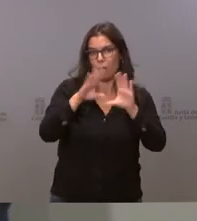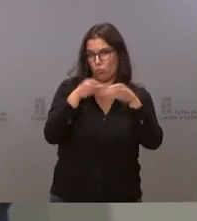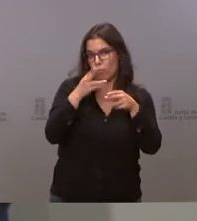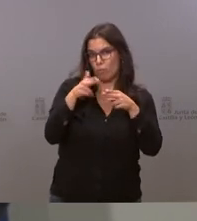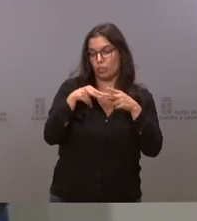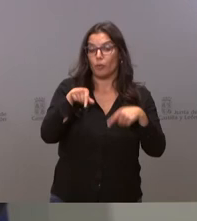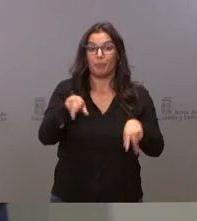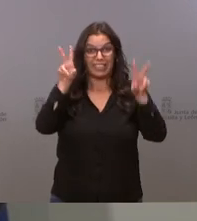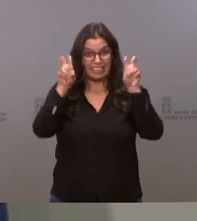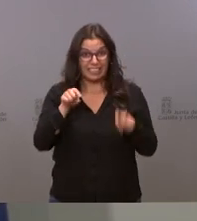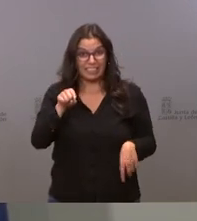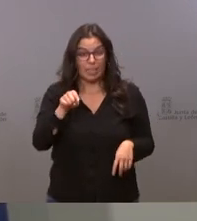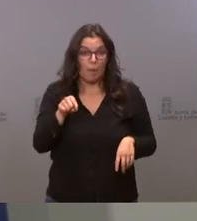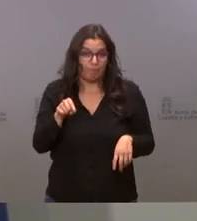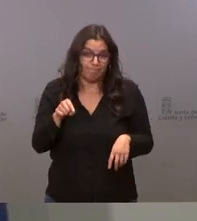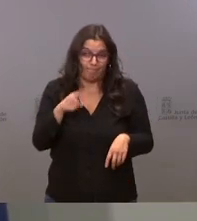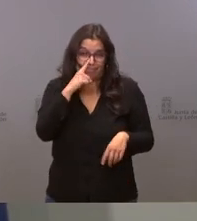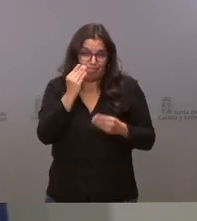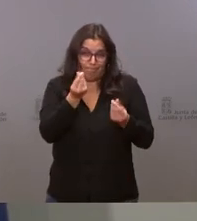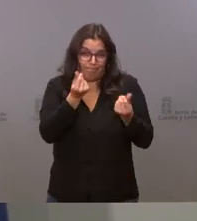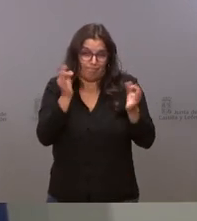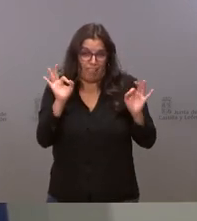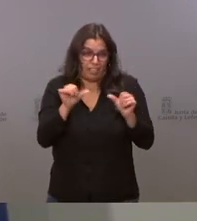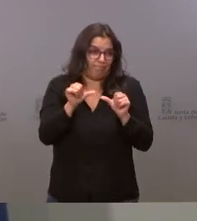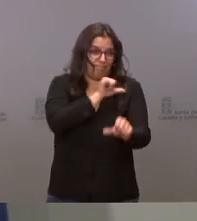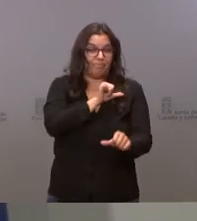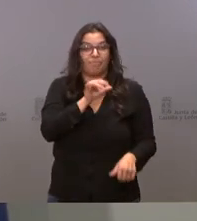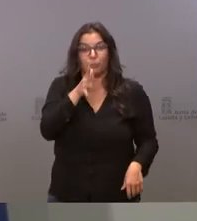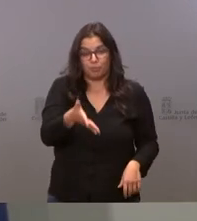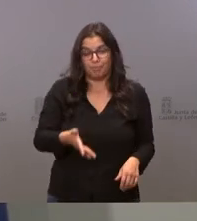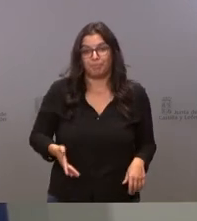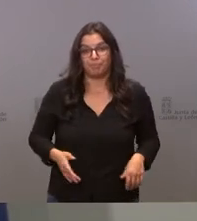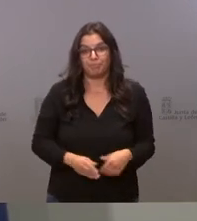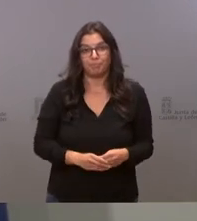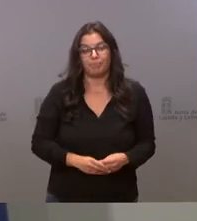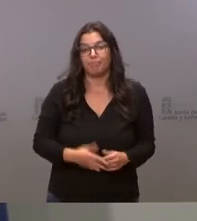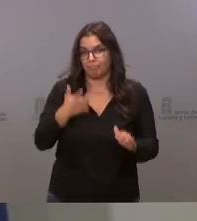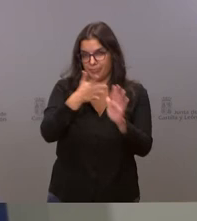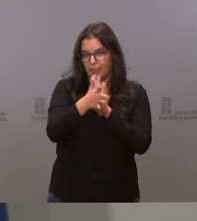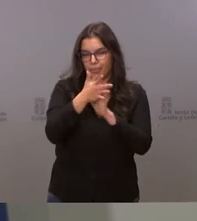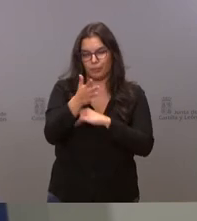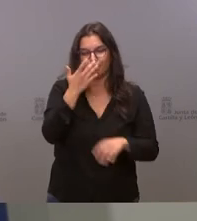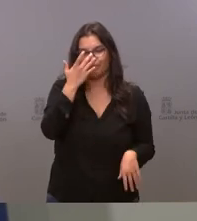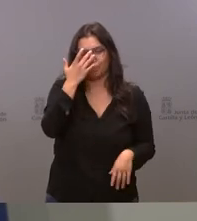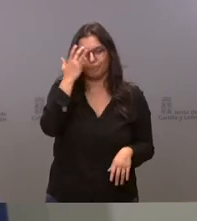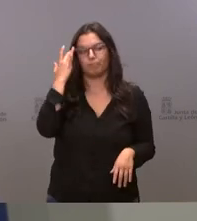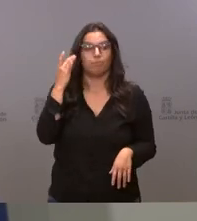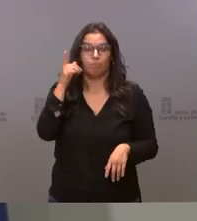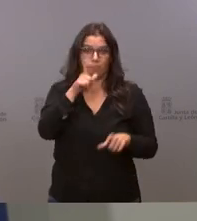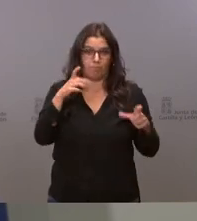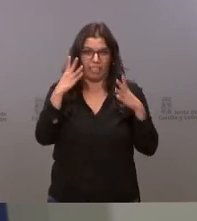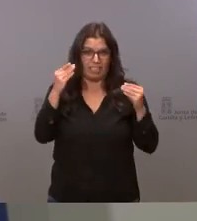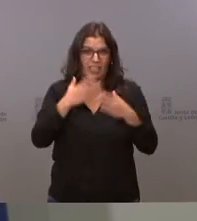que era previsible y que es previsible no voy a explicar por qué lo entiende todo el mundo